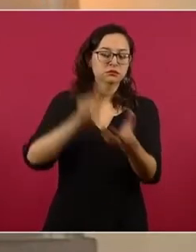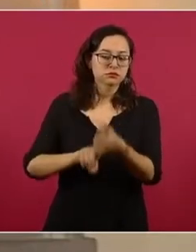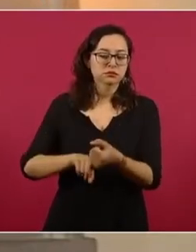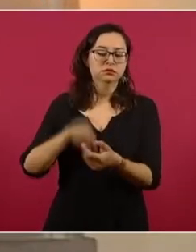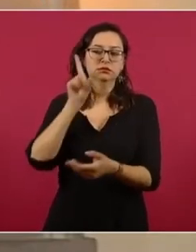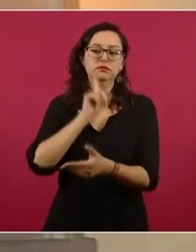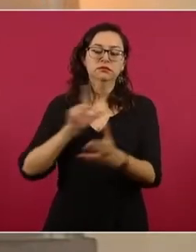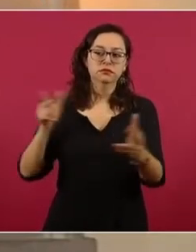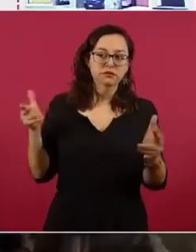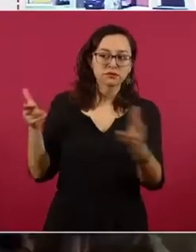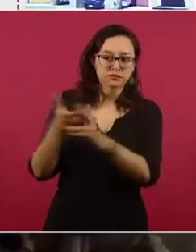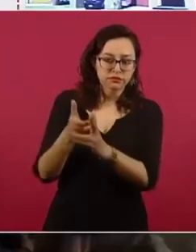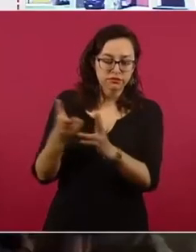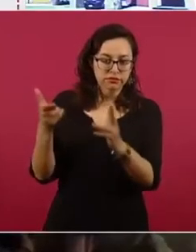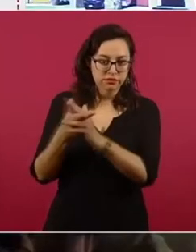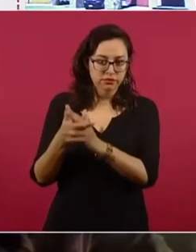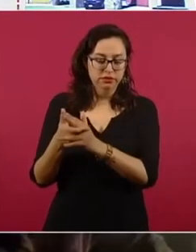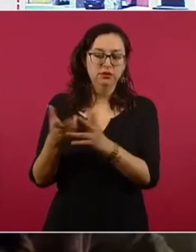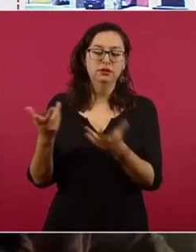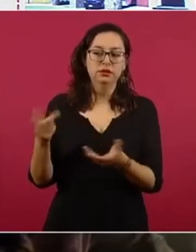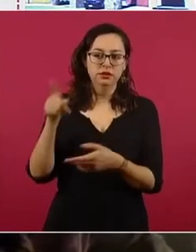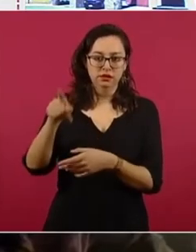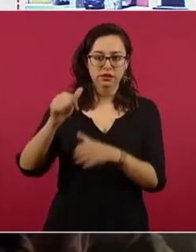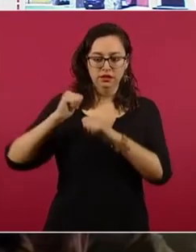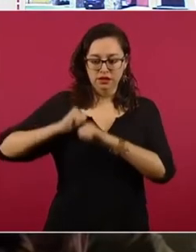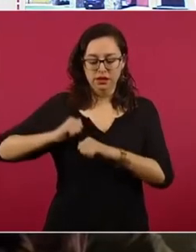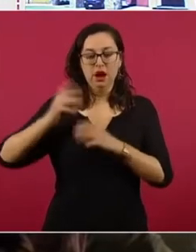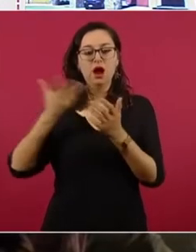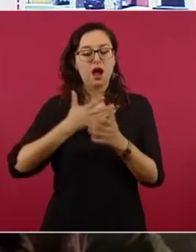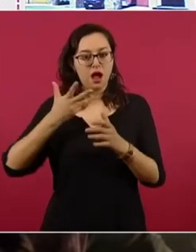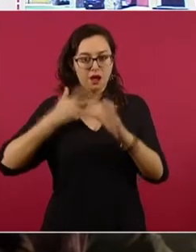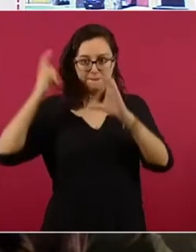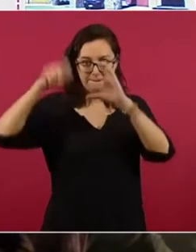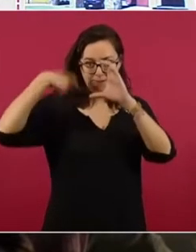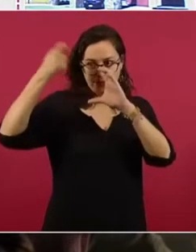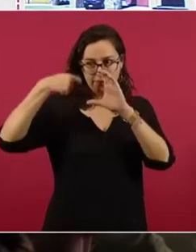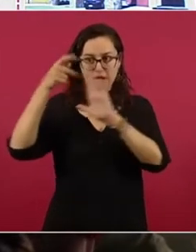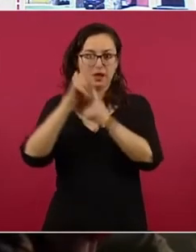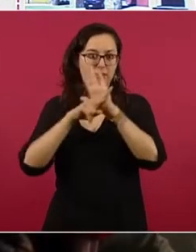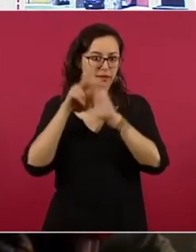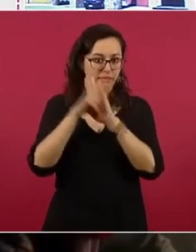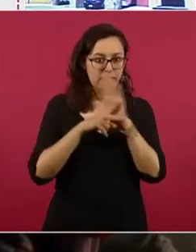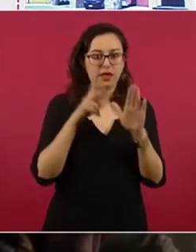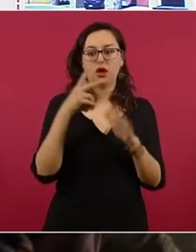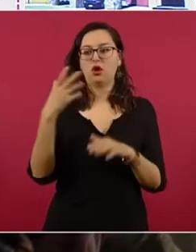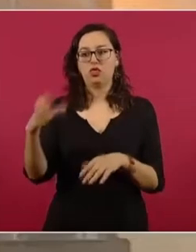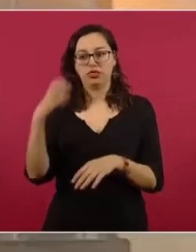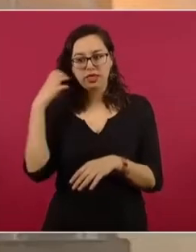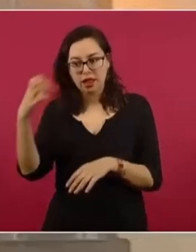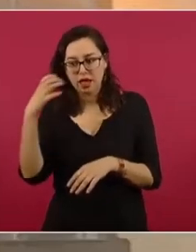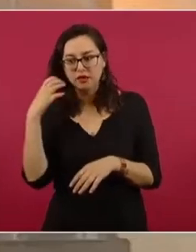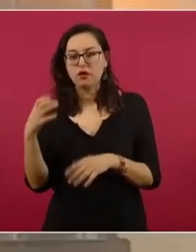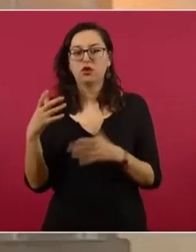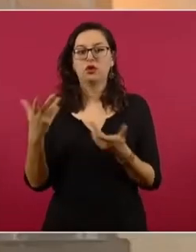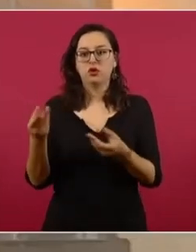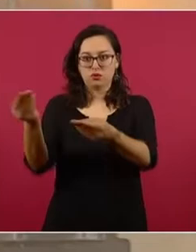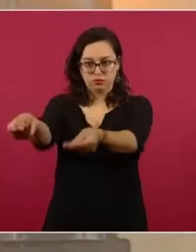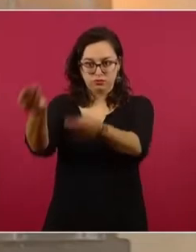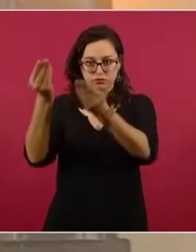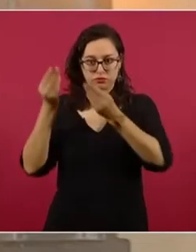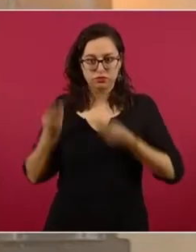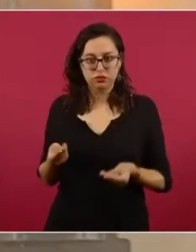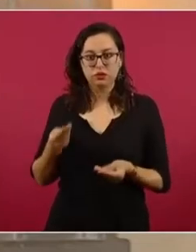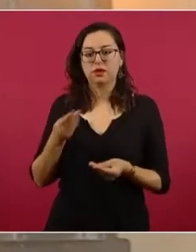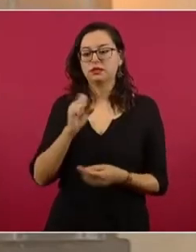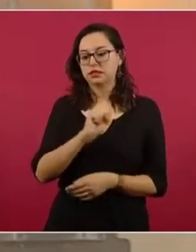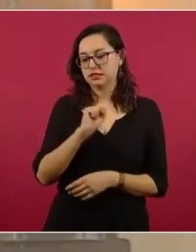hará llegar equipos de videograbación, grabaciones, telefonía a las áreas técnicas